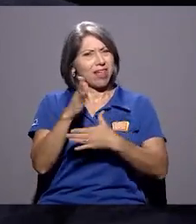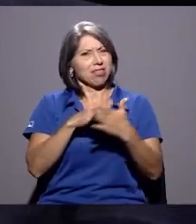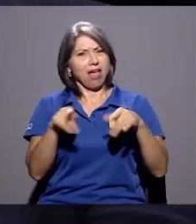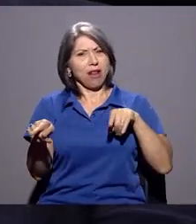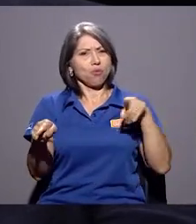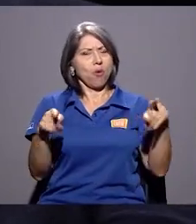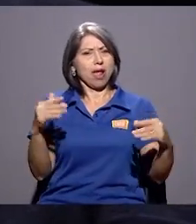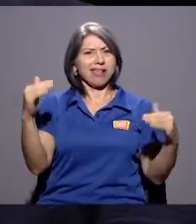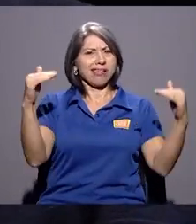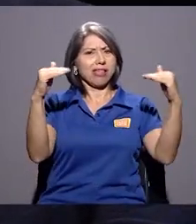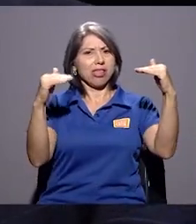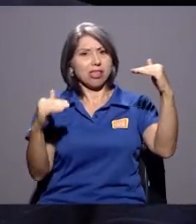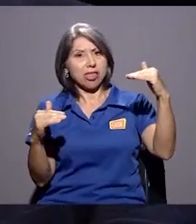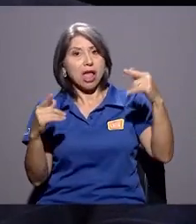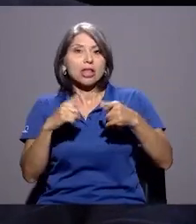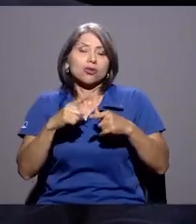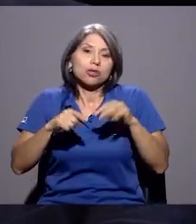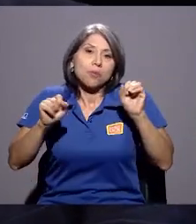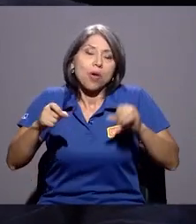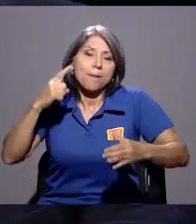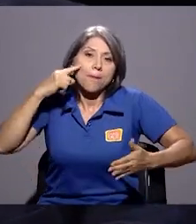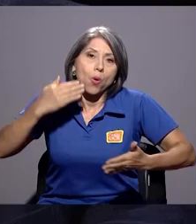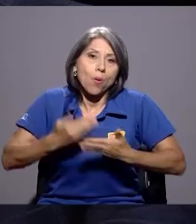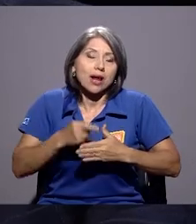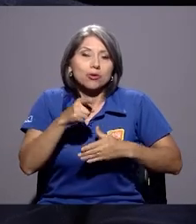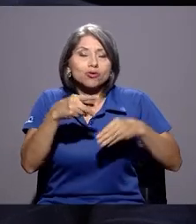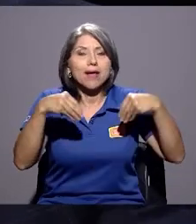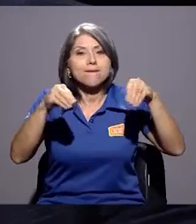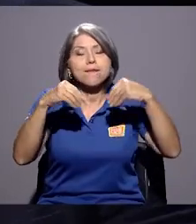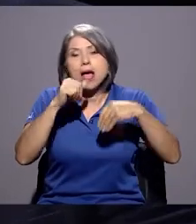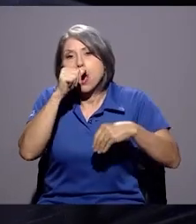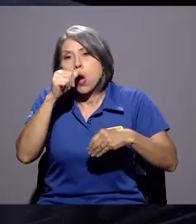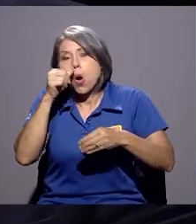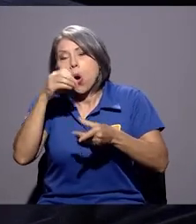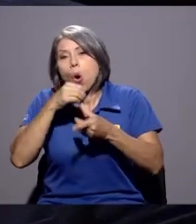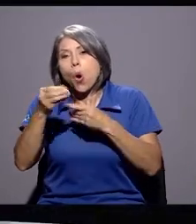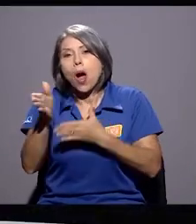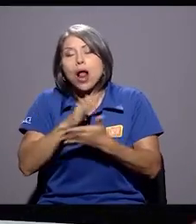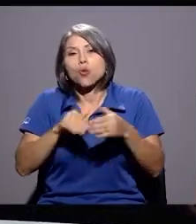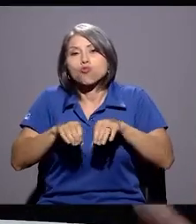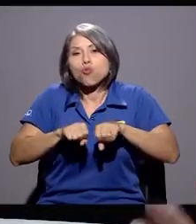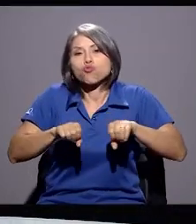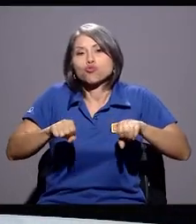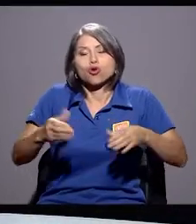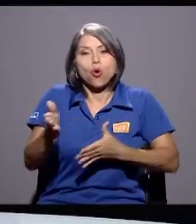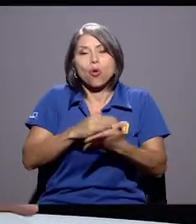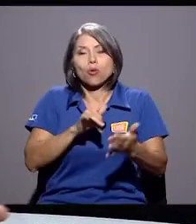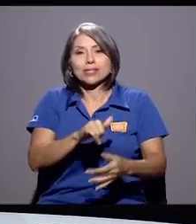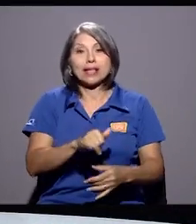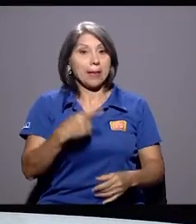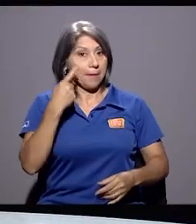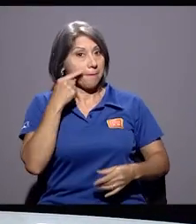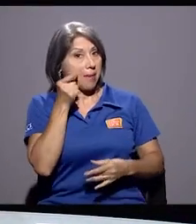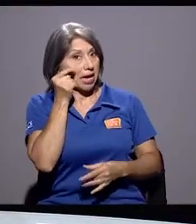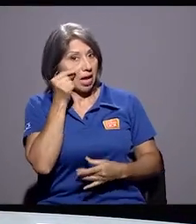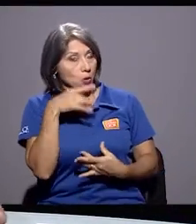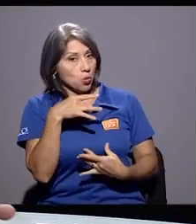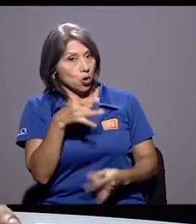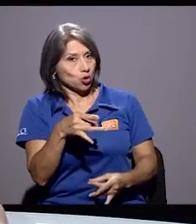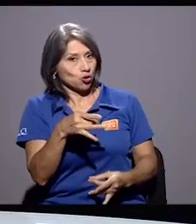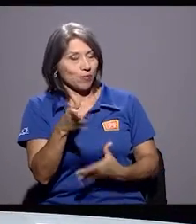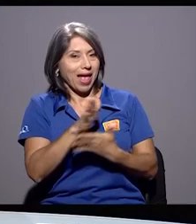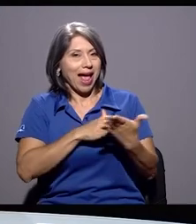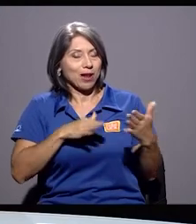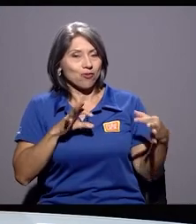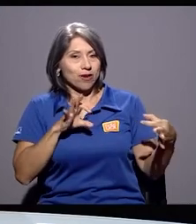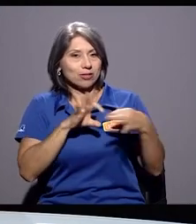probar que estás en el narcotráfico o que estás en el mundo de la corrupción. Vea que curioso y es periodístico totalmente lo que le voy a